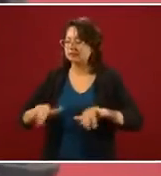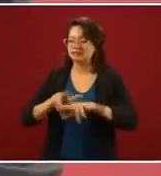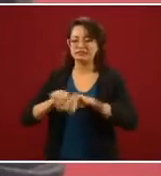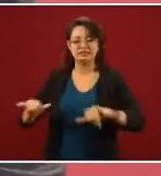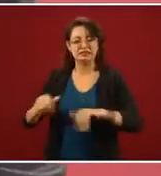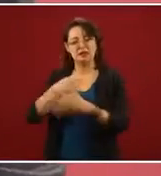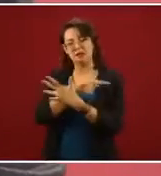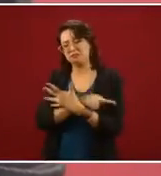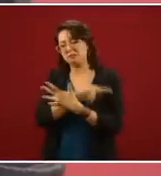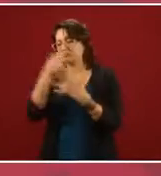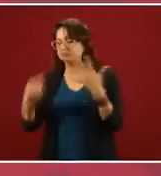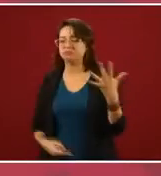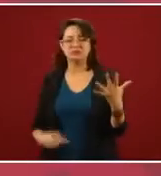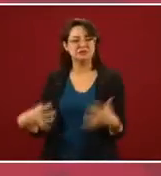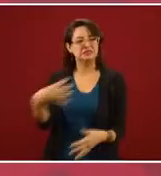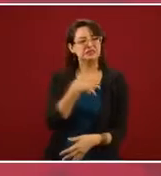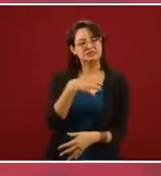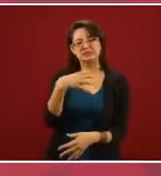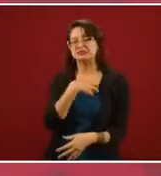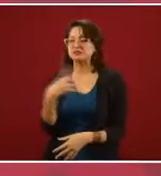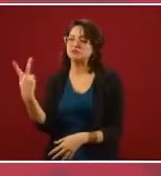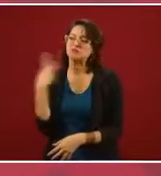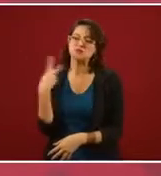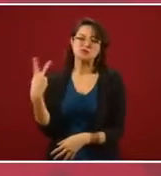ninguna de esas lacras de la política.